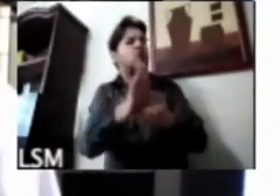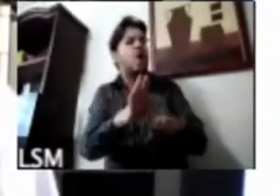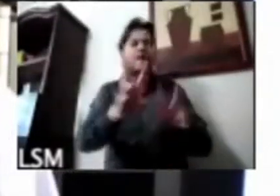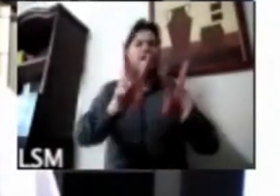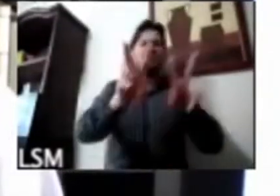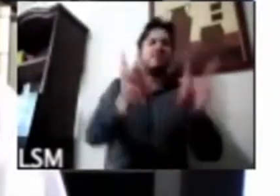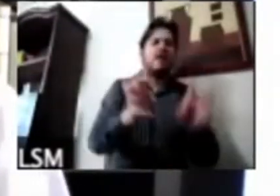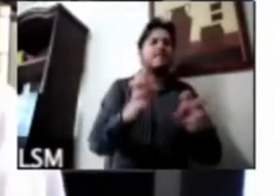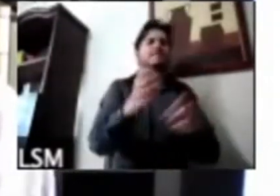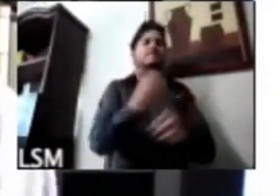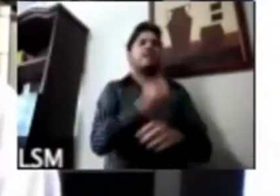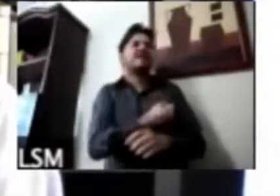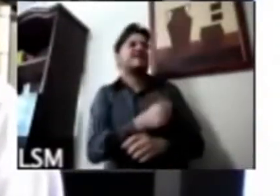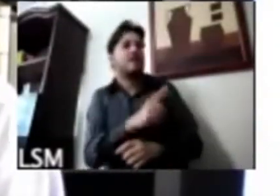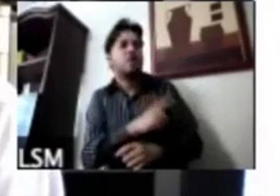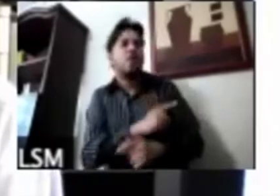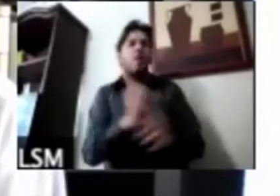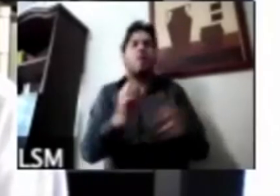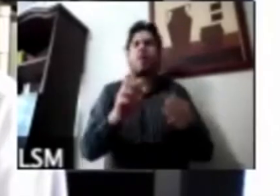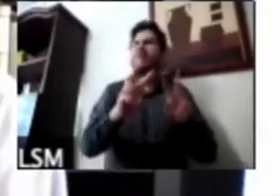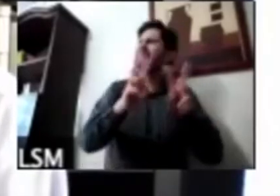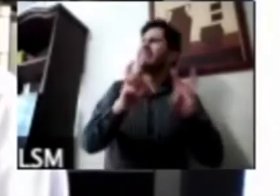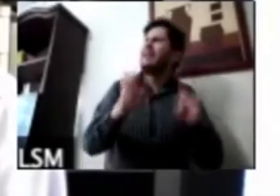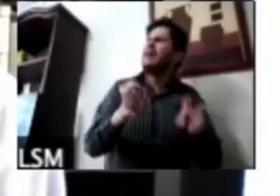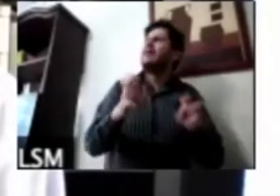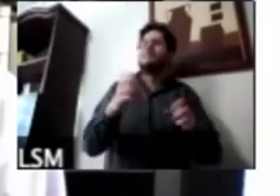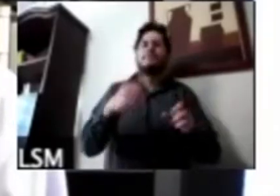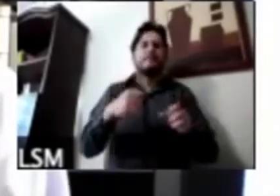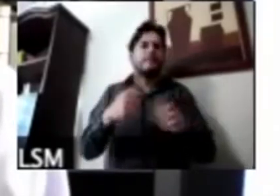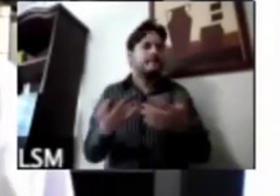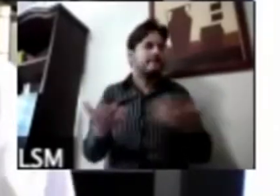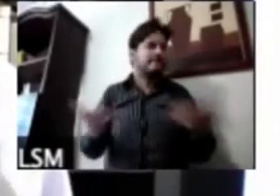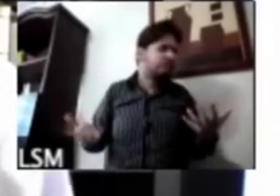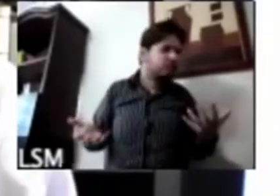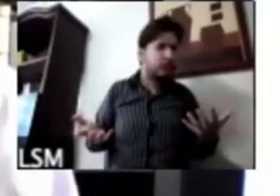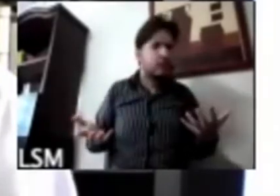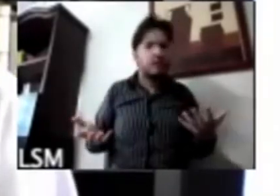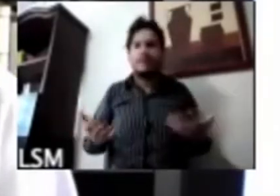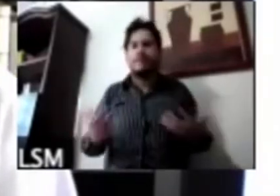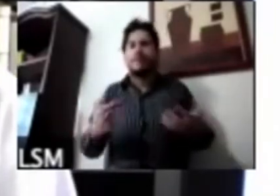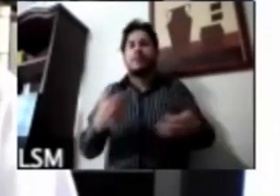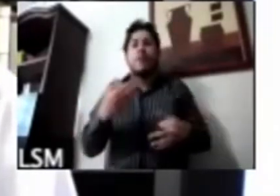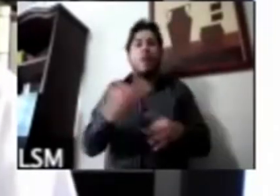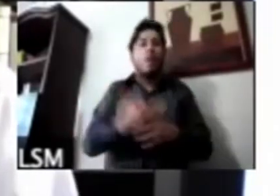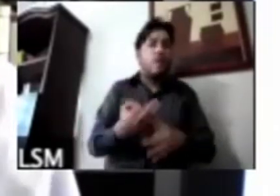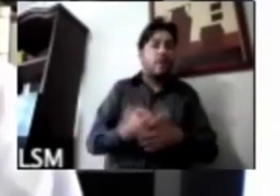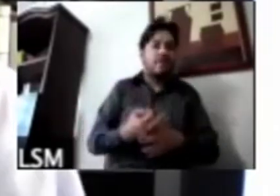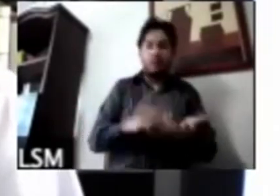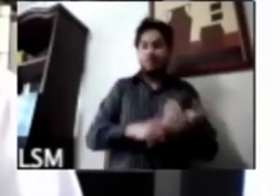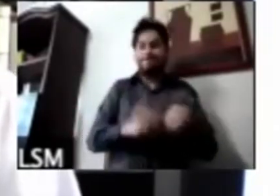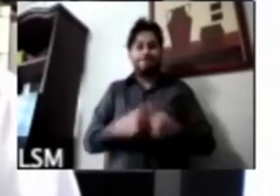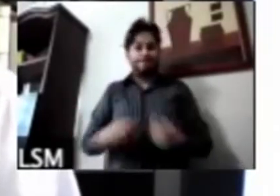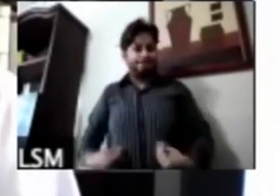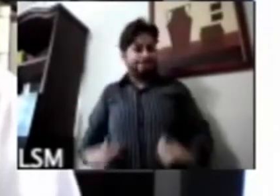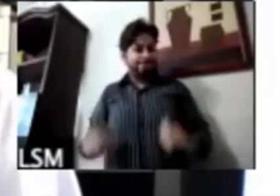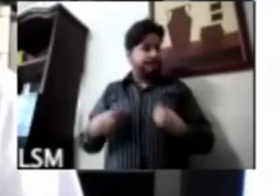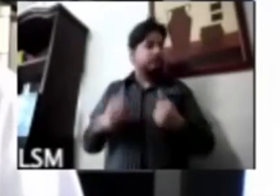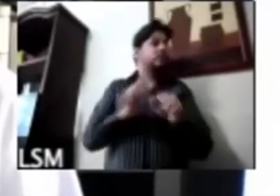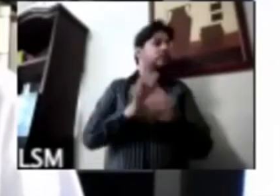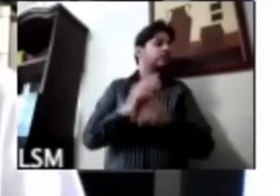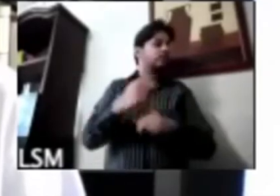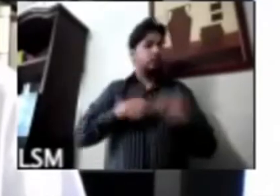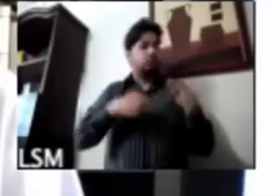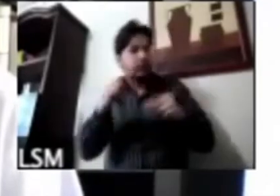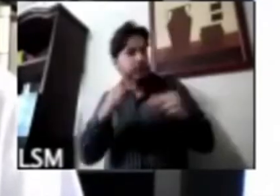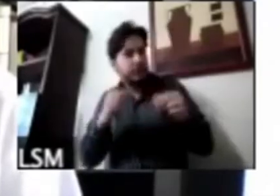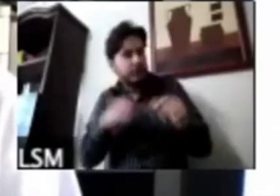diría que así como comentan Graciela y Roy lo que estamos midiendo hay que medirlo bajo una perspectiva